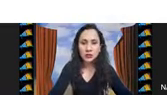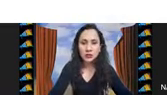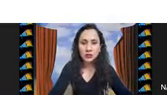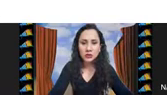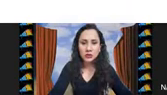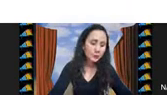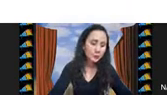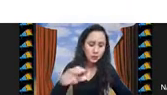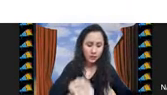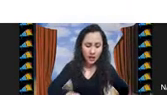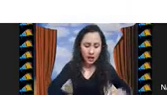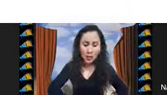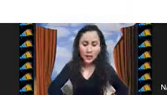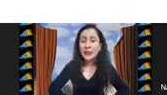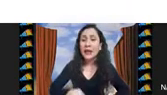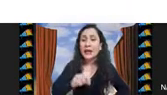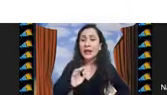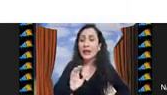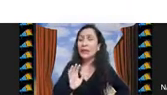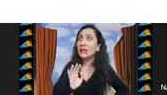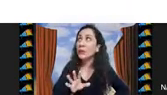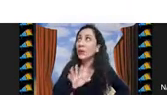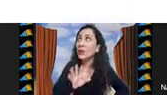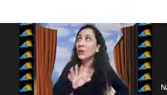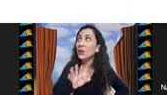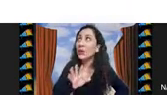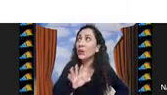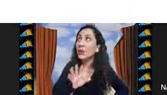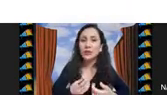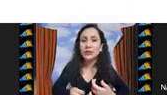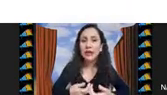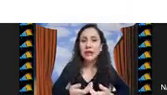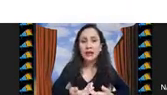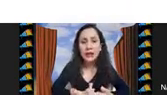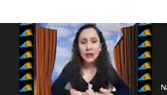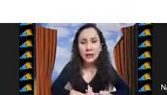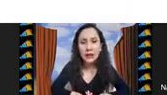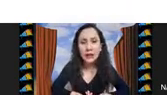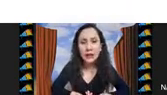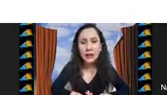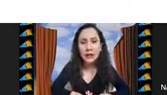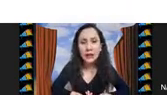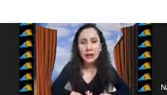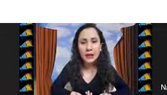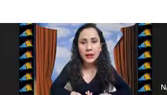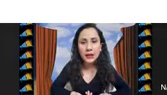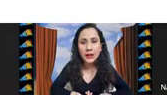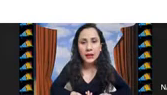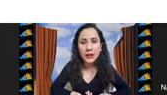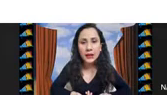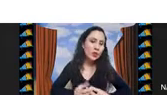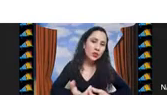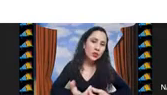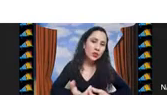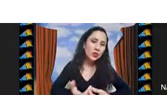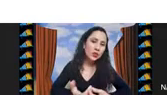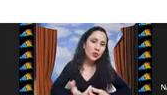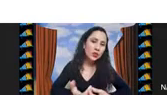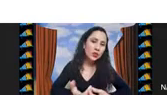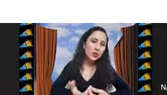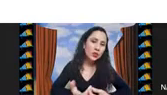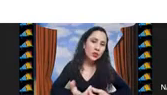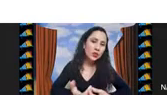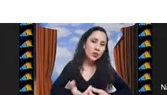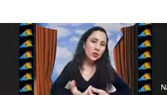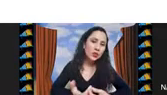los problemas de optimización ahora el tipo de problemas con los que he estado trabajando con los que han